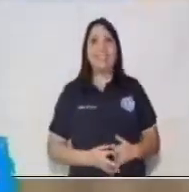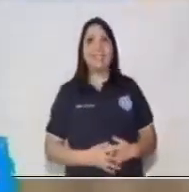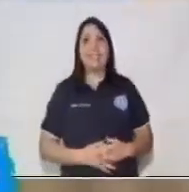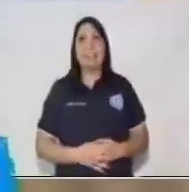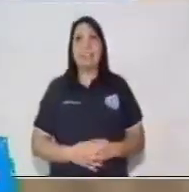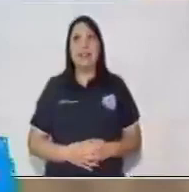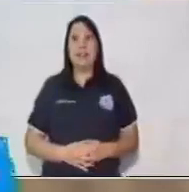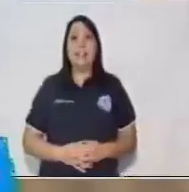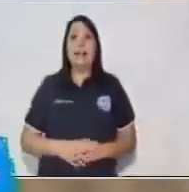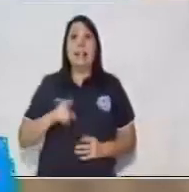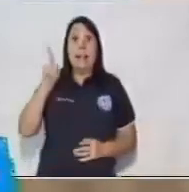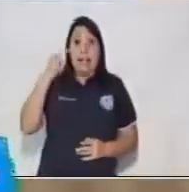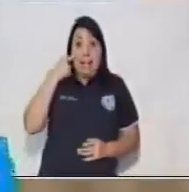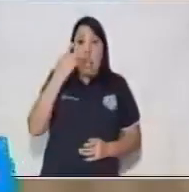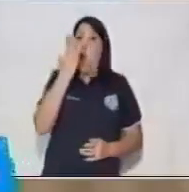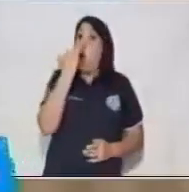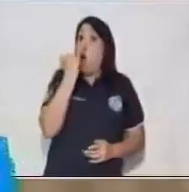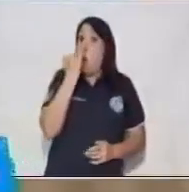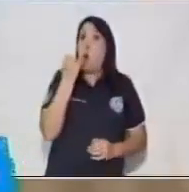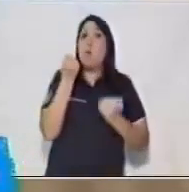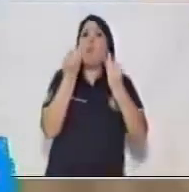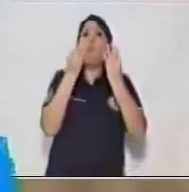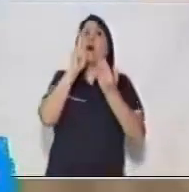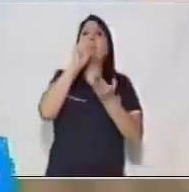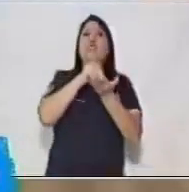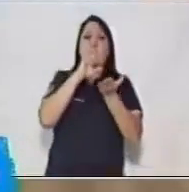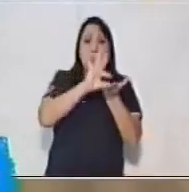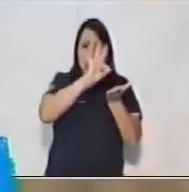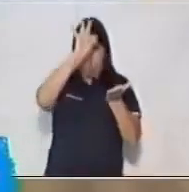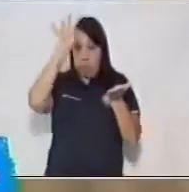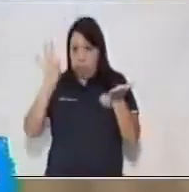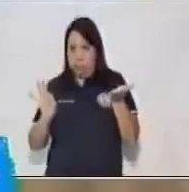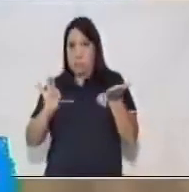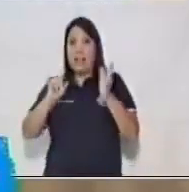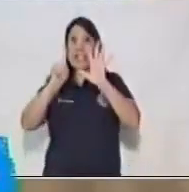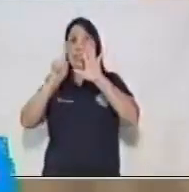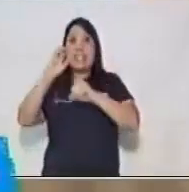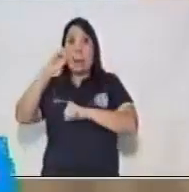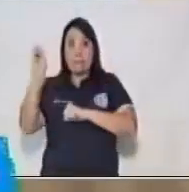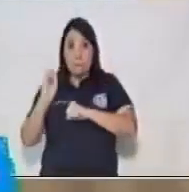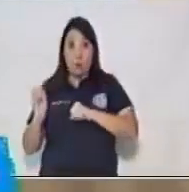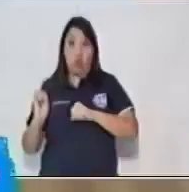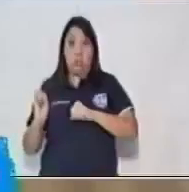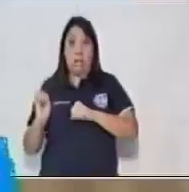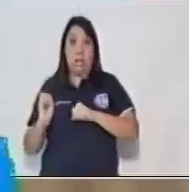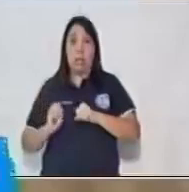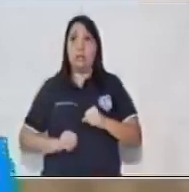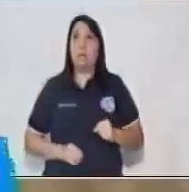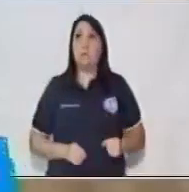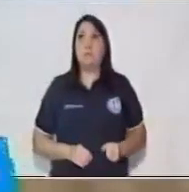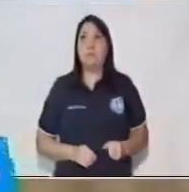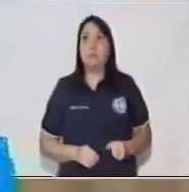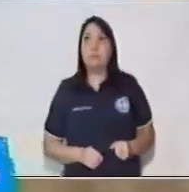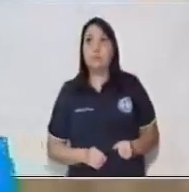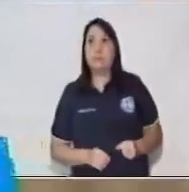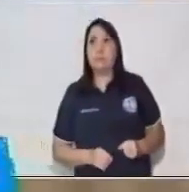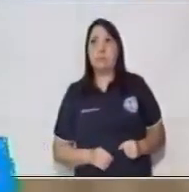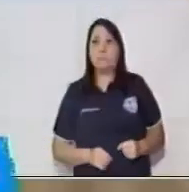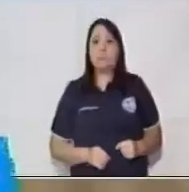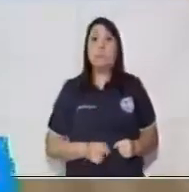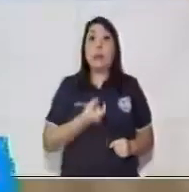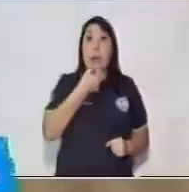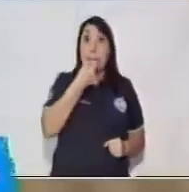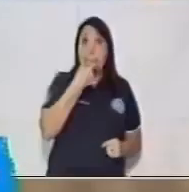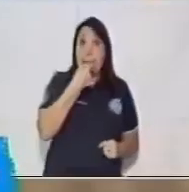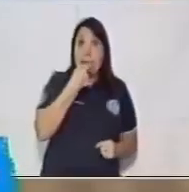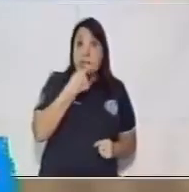En comida, ella gasta el 60%. En